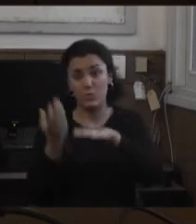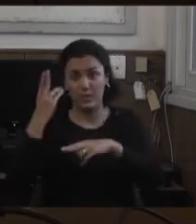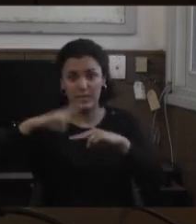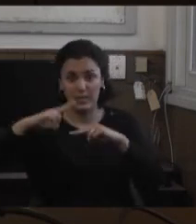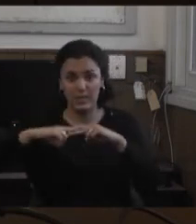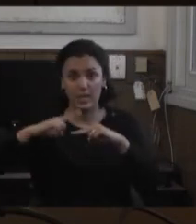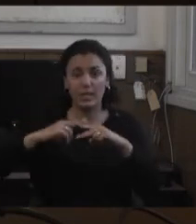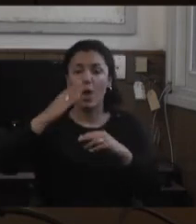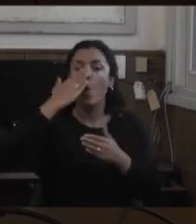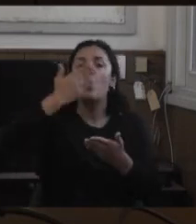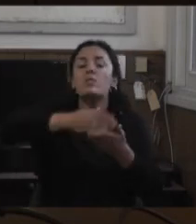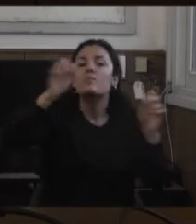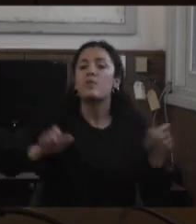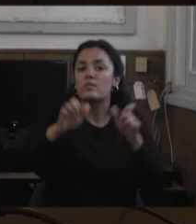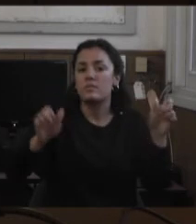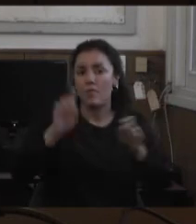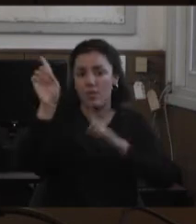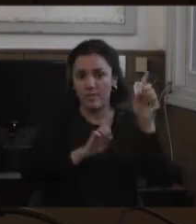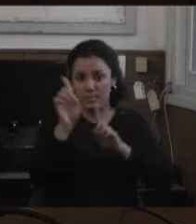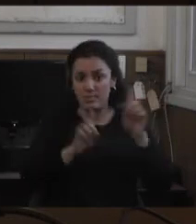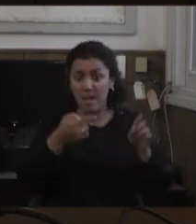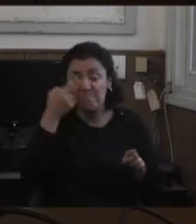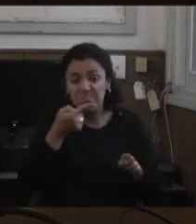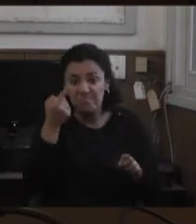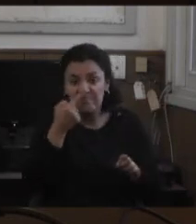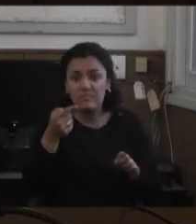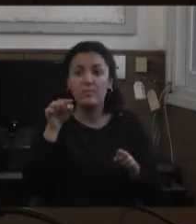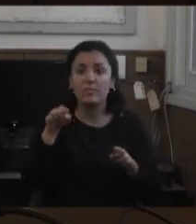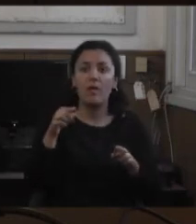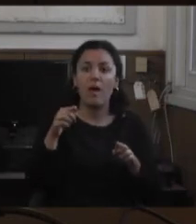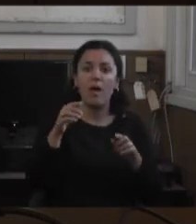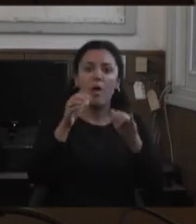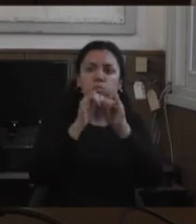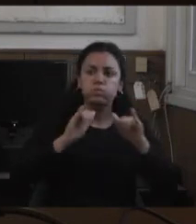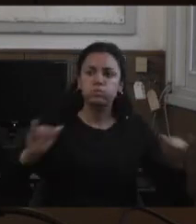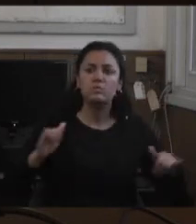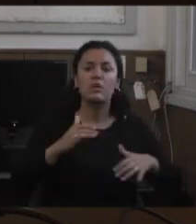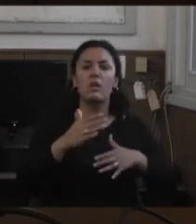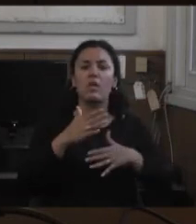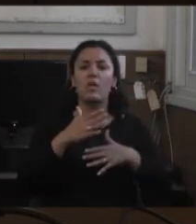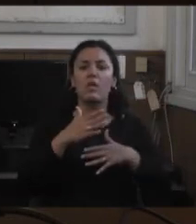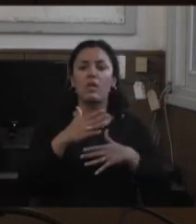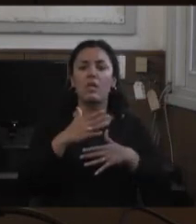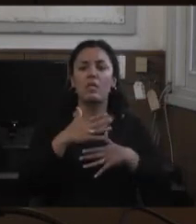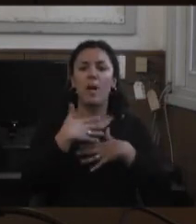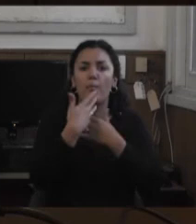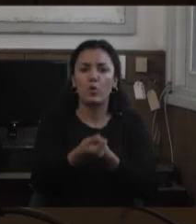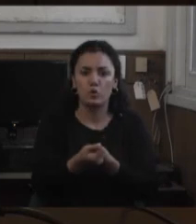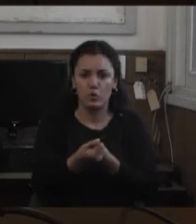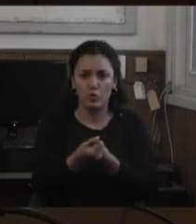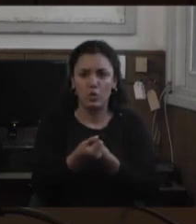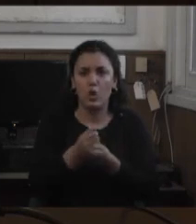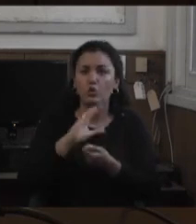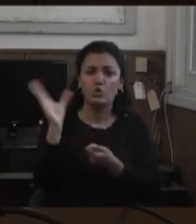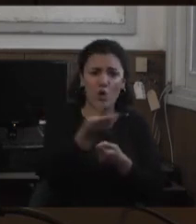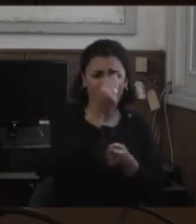en mi universidad que realmente fue interesante es una campaña de apoyos es tratar de pensar primero que no toda persona con